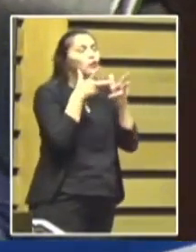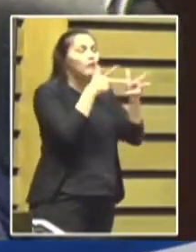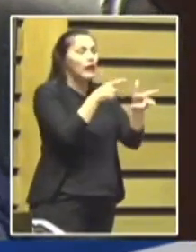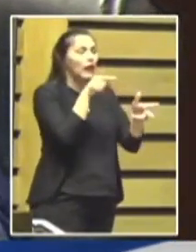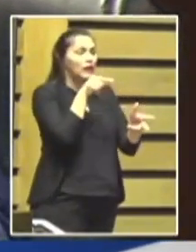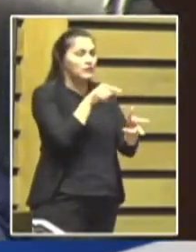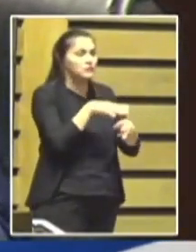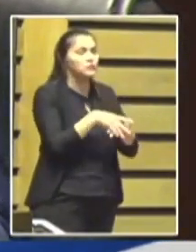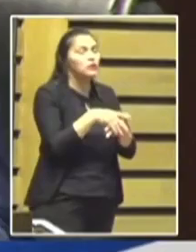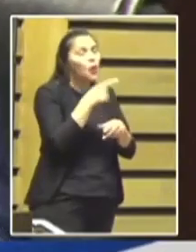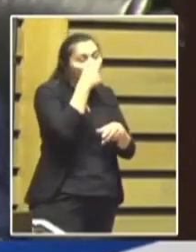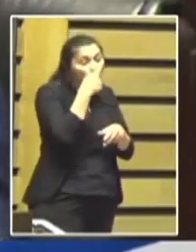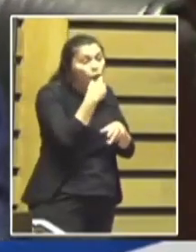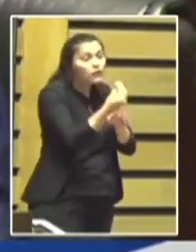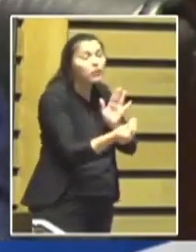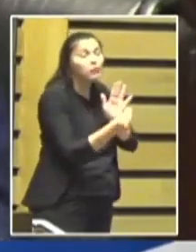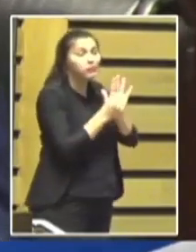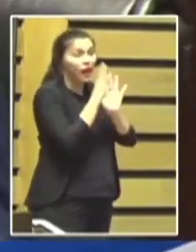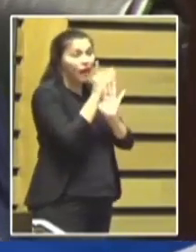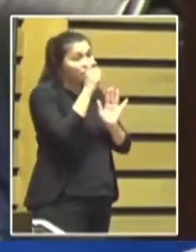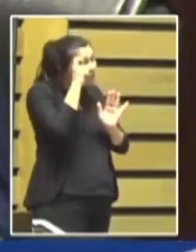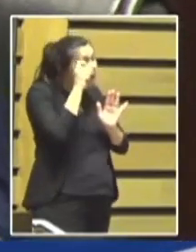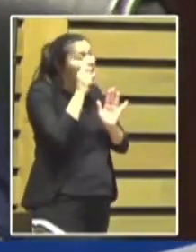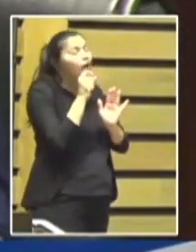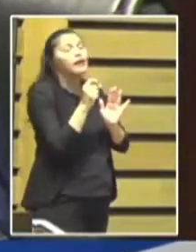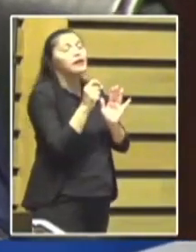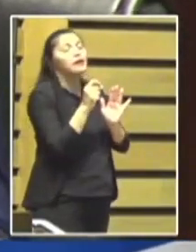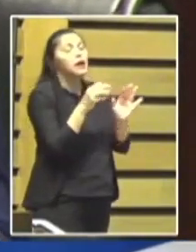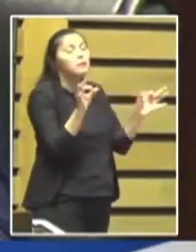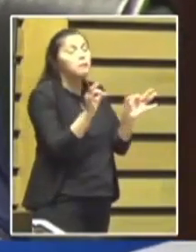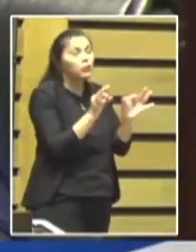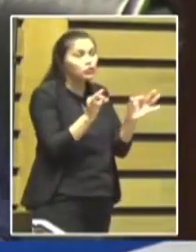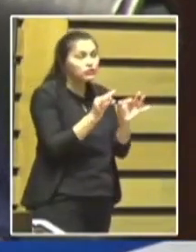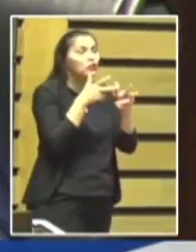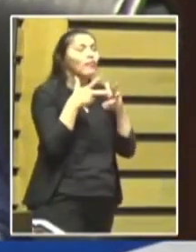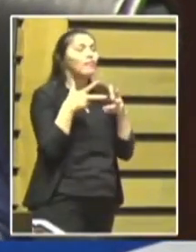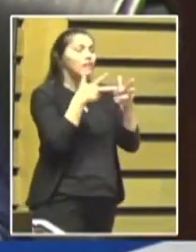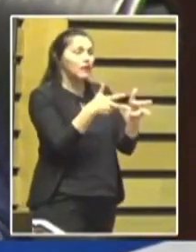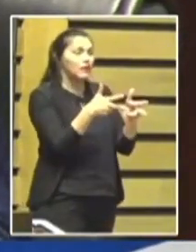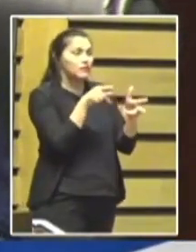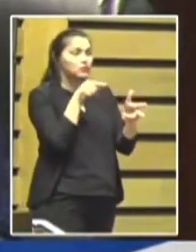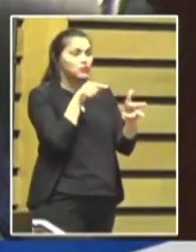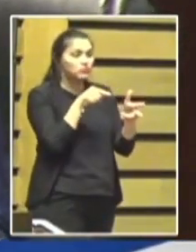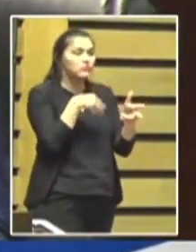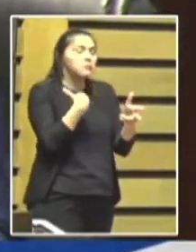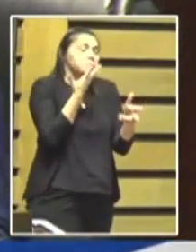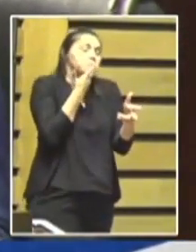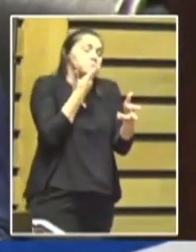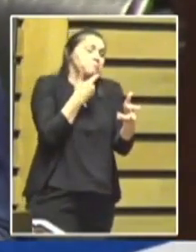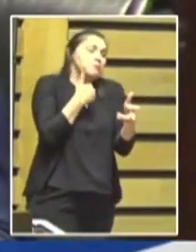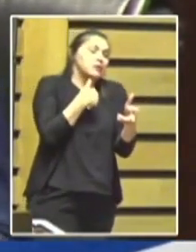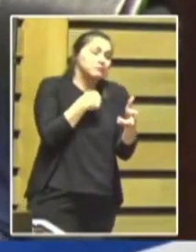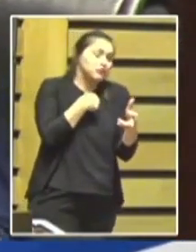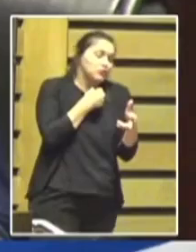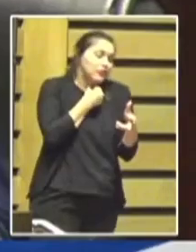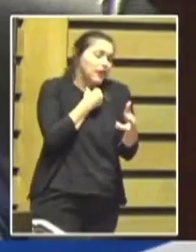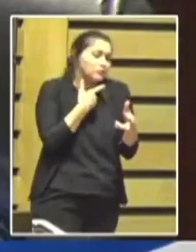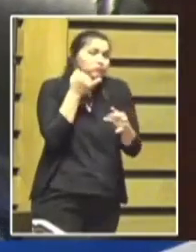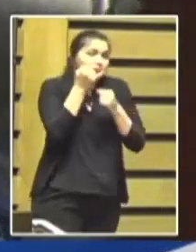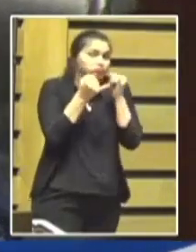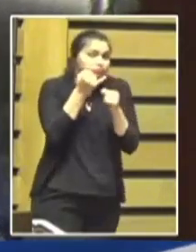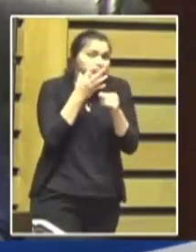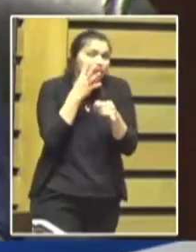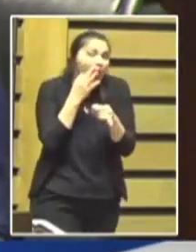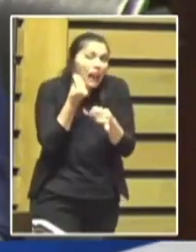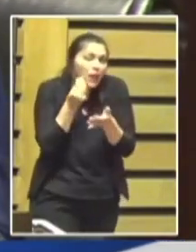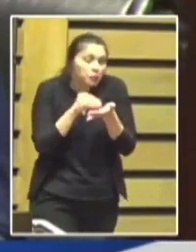último incorporar al Boletín de Asuntos de Entrado un proyecto de declaración que quiero expresarme y comentar